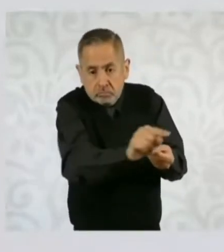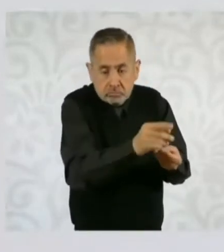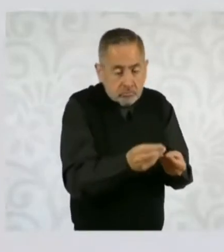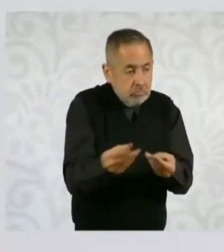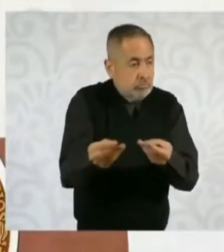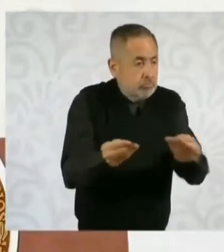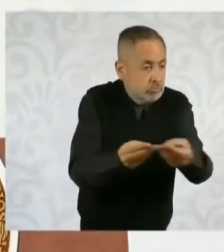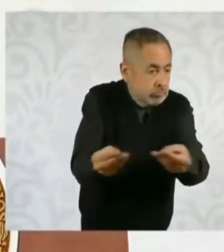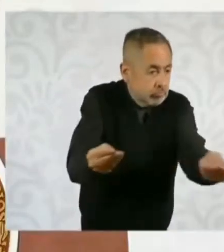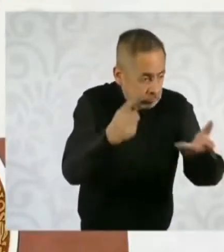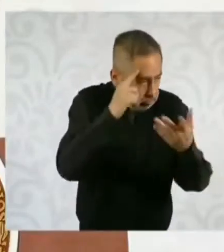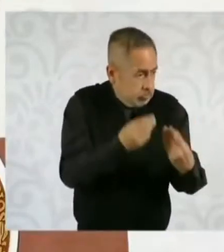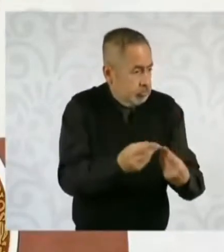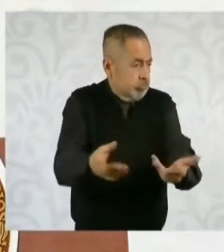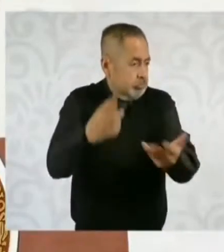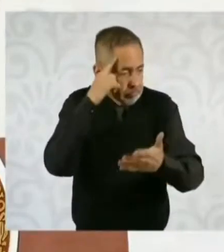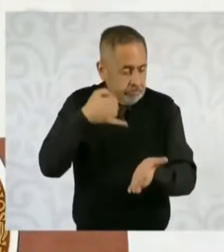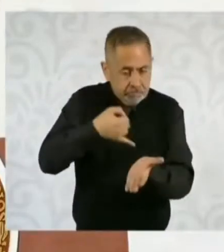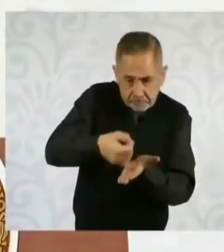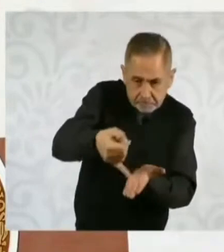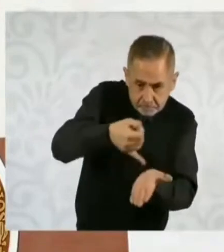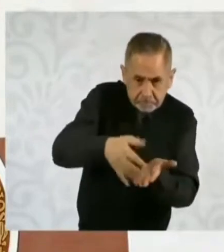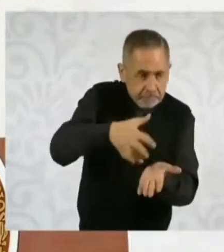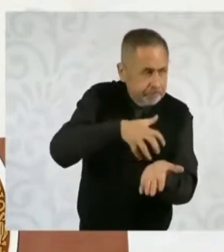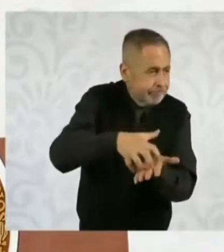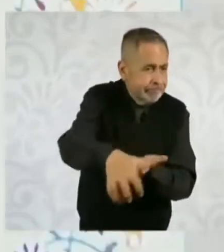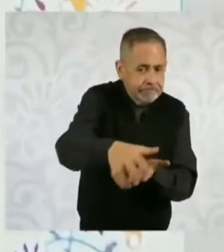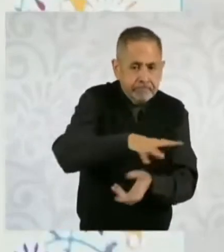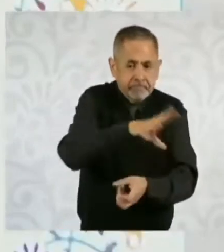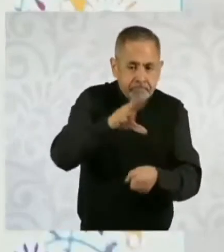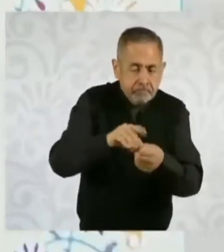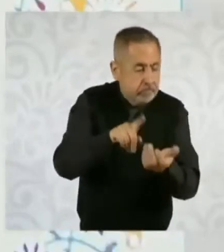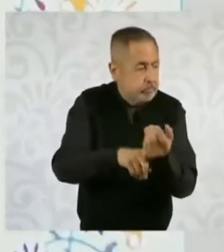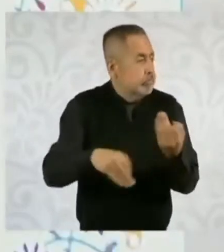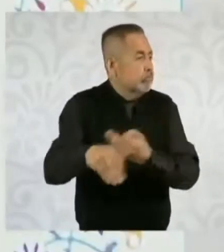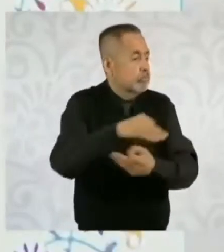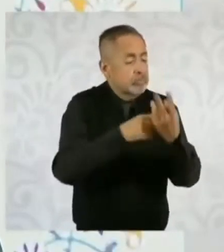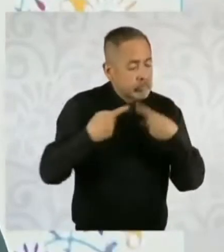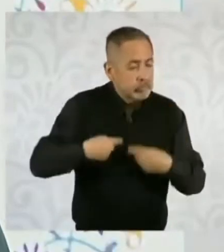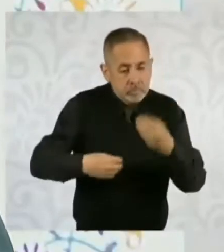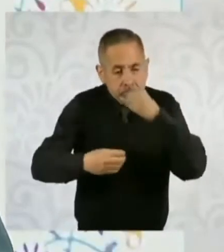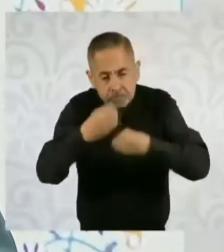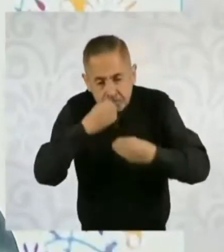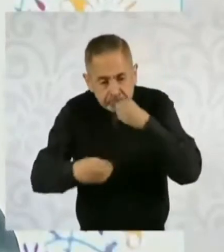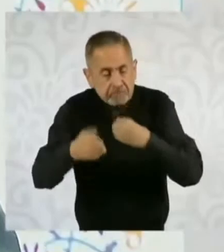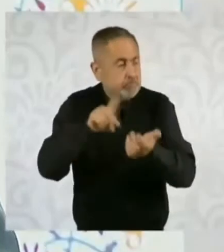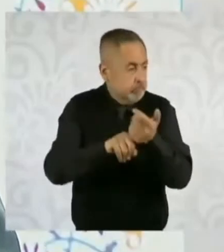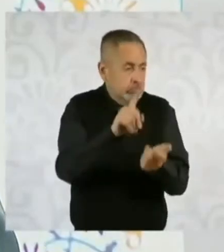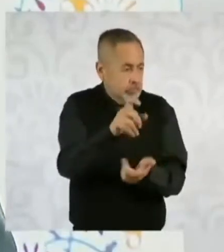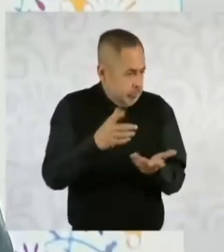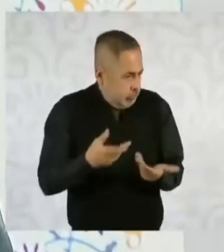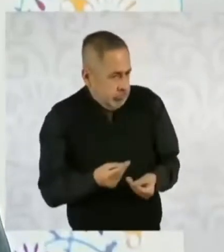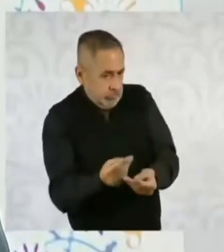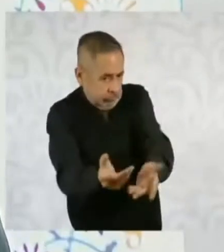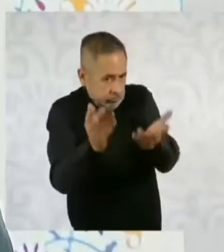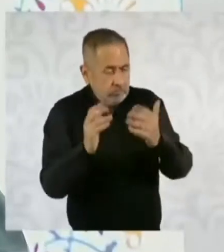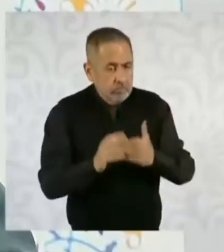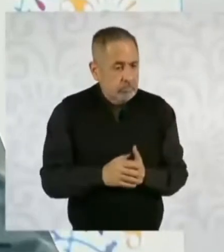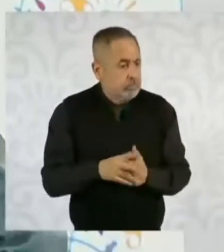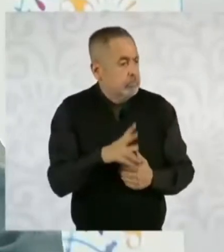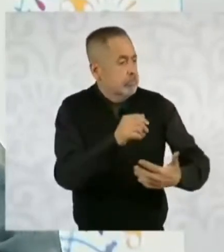que ayuden en la alimentación o para lo principal, que es el consumo humano del agua, para cumplir el derecho humano al agua.